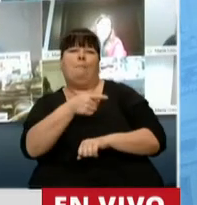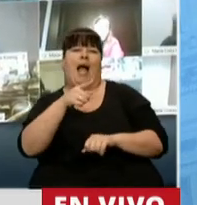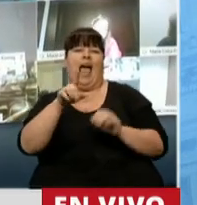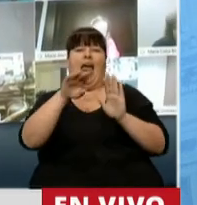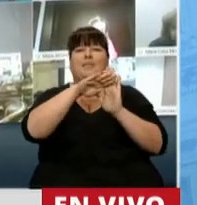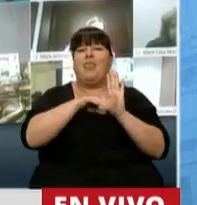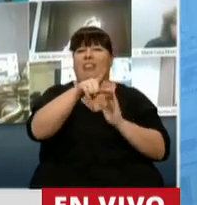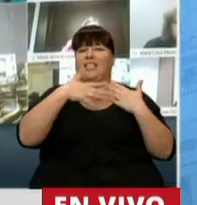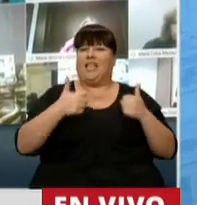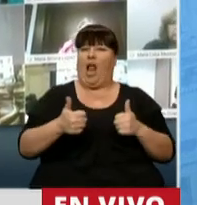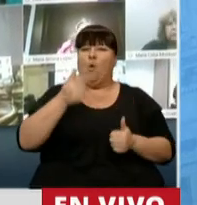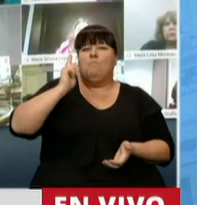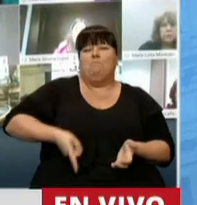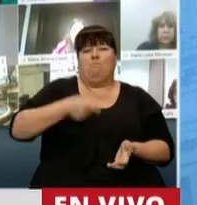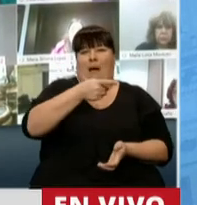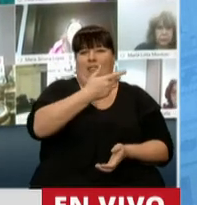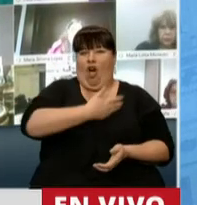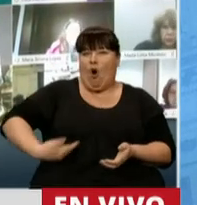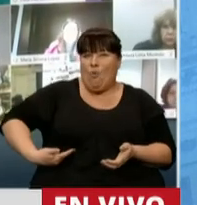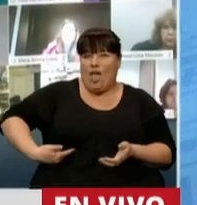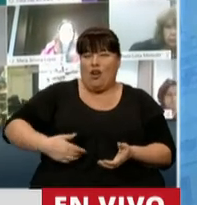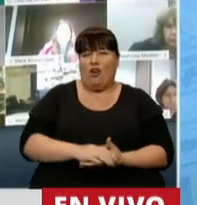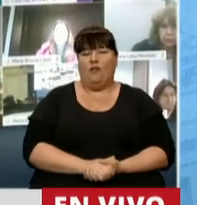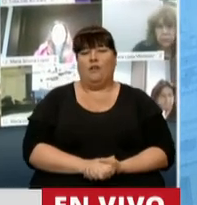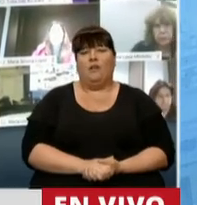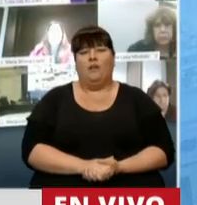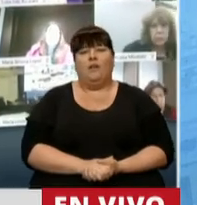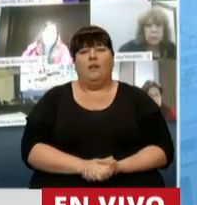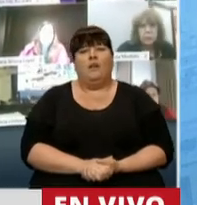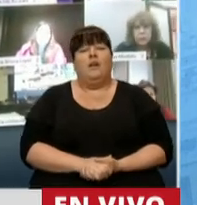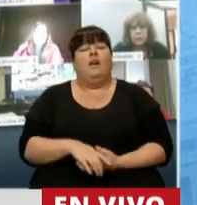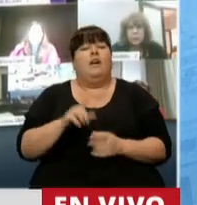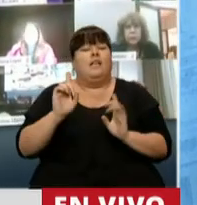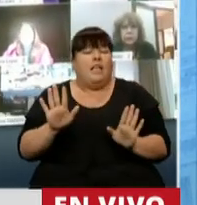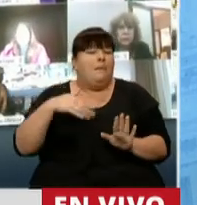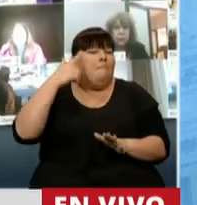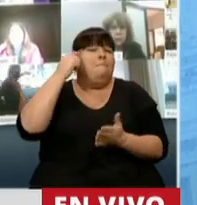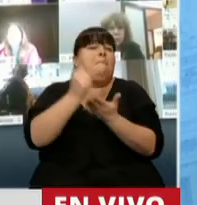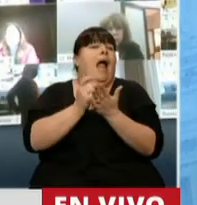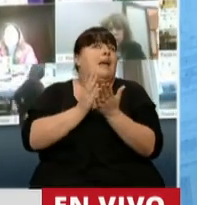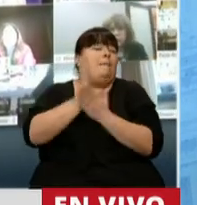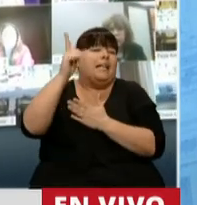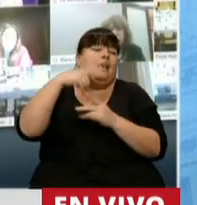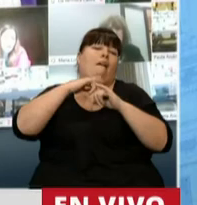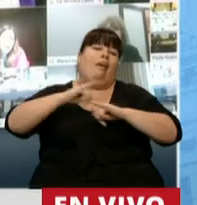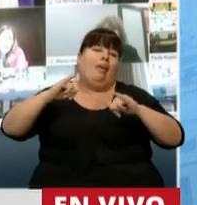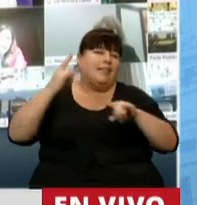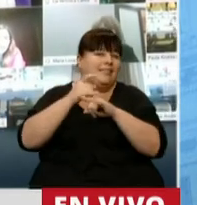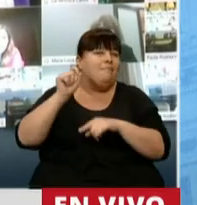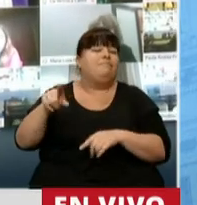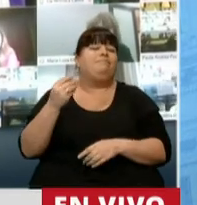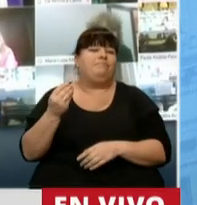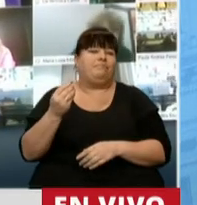sanitarias que ha tomado el Gobierno Nacional y que dejará para la historia, entre sus eslogas de difusión,